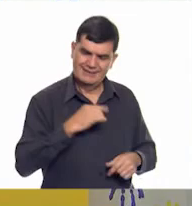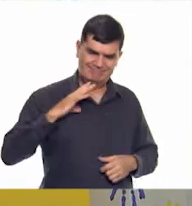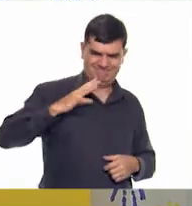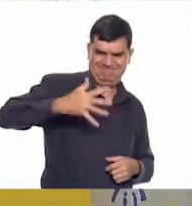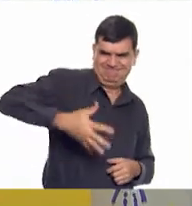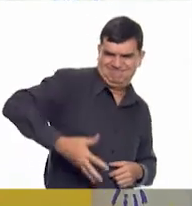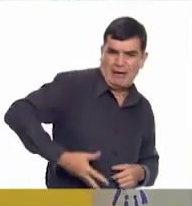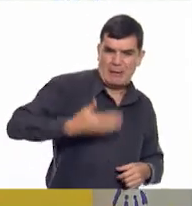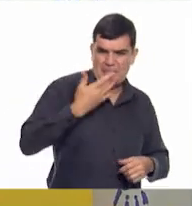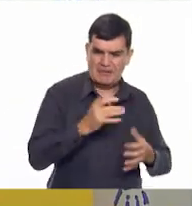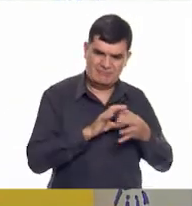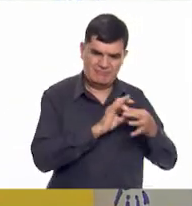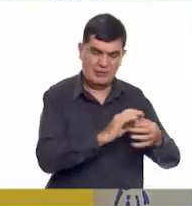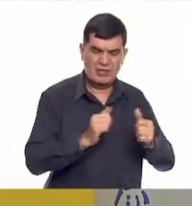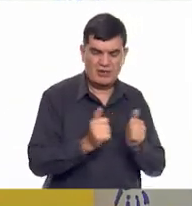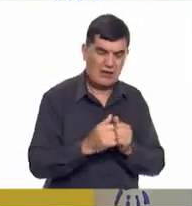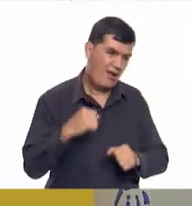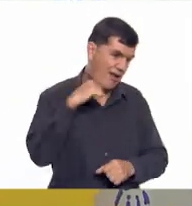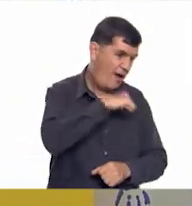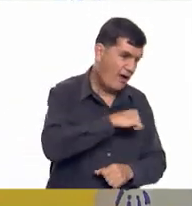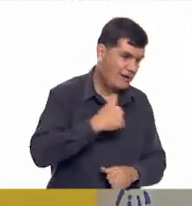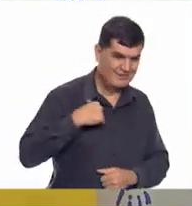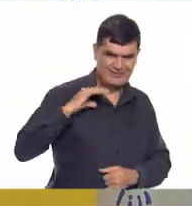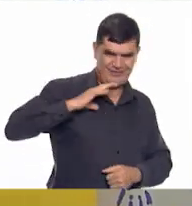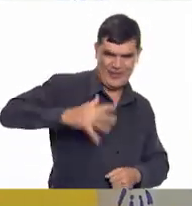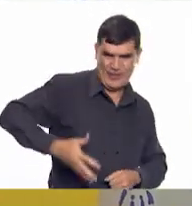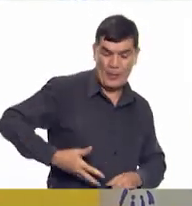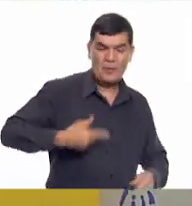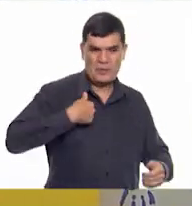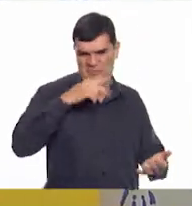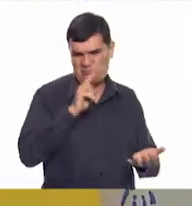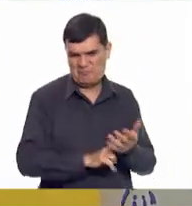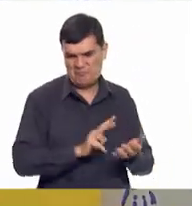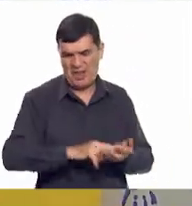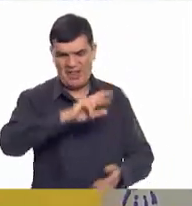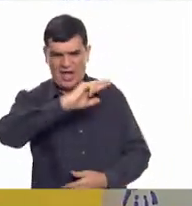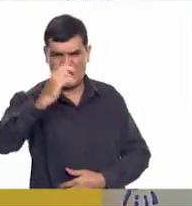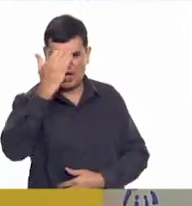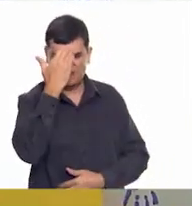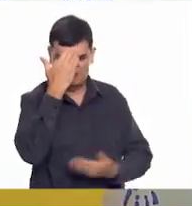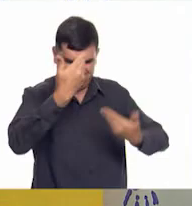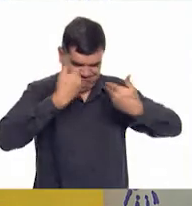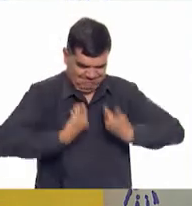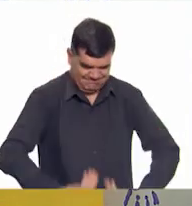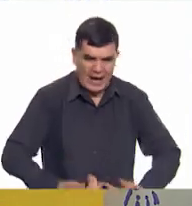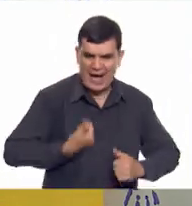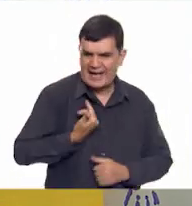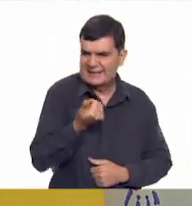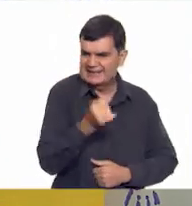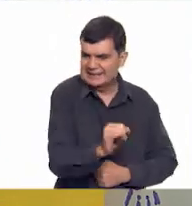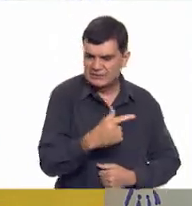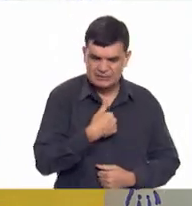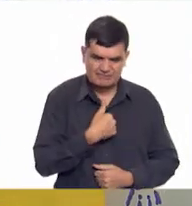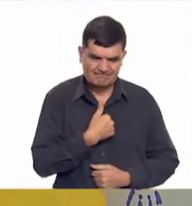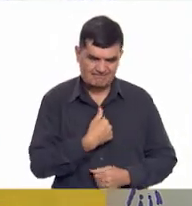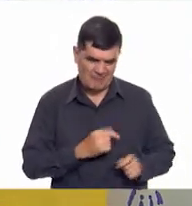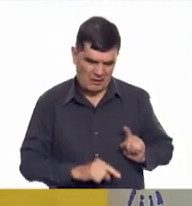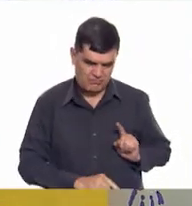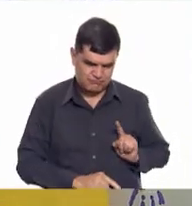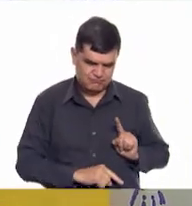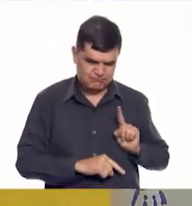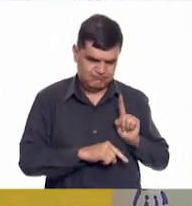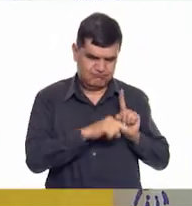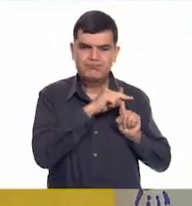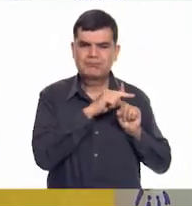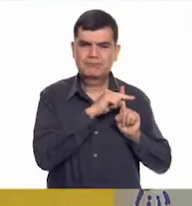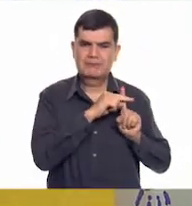orgullo, se dio cuenta que era valorado y reconocido por otros. Su autoestima personal y